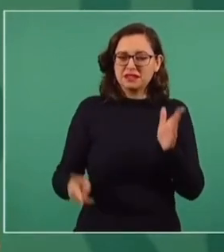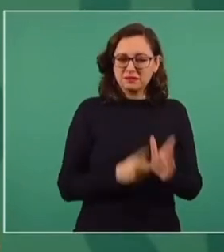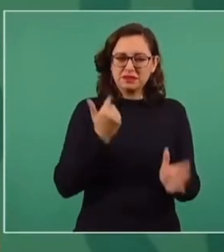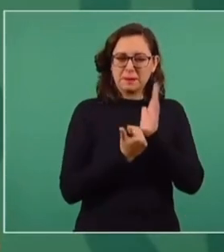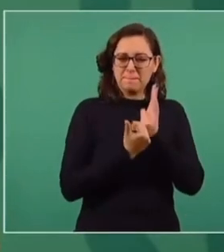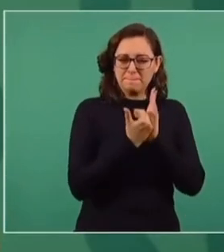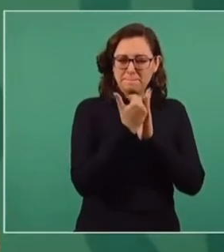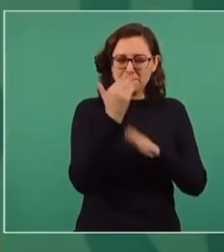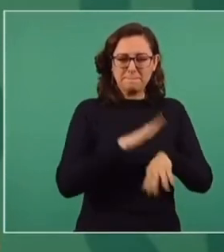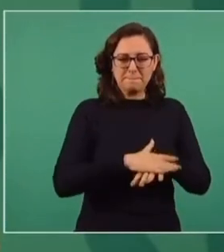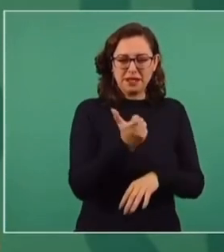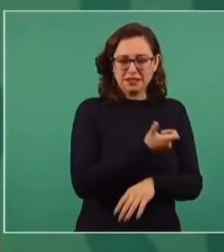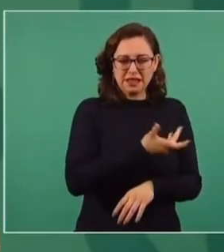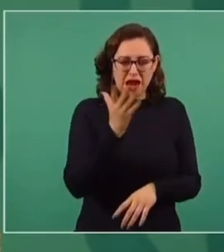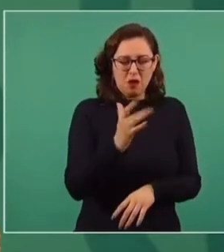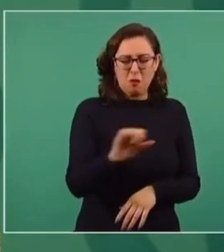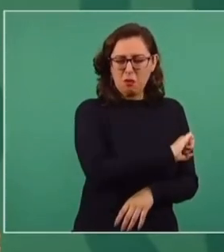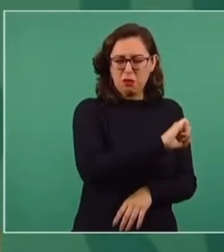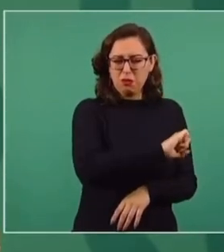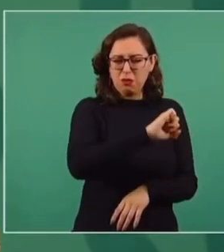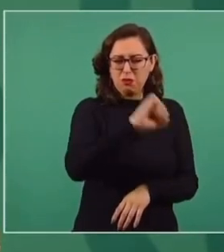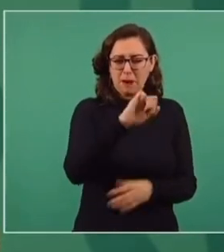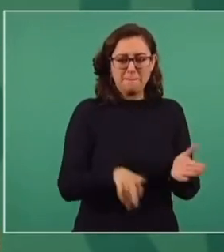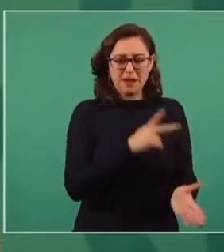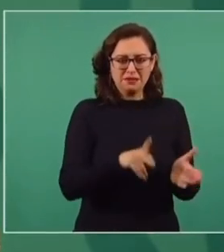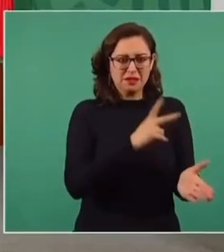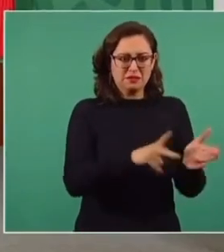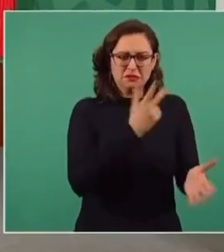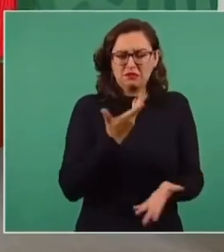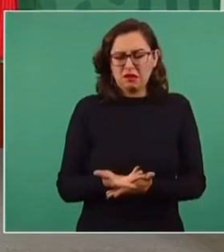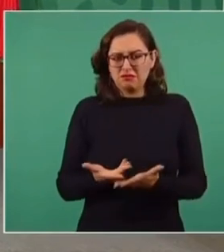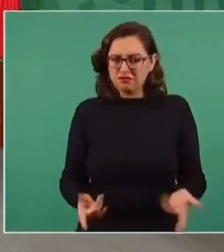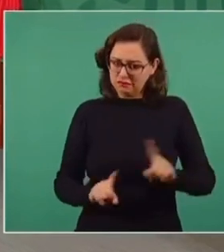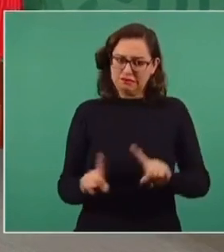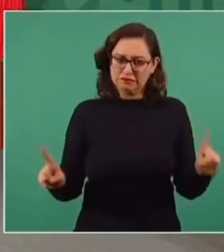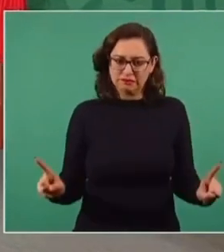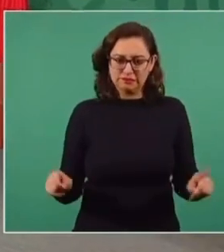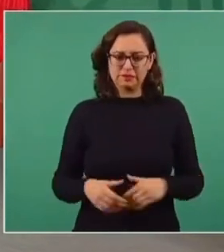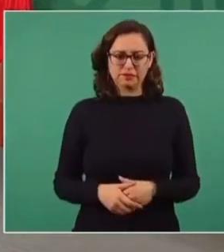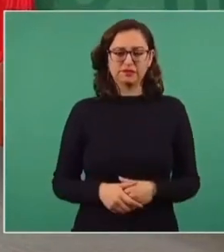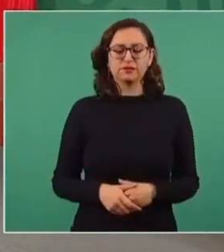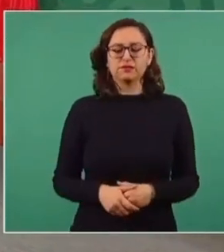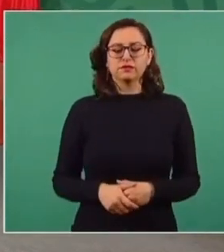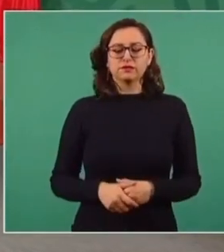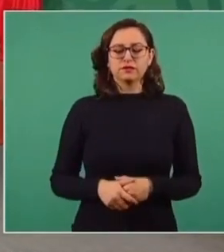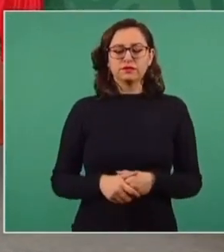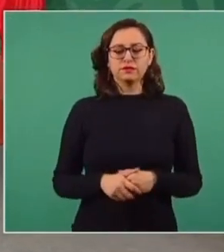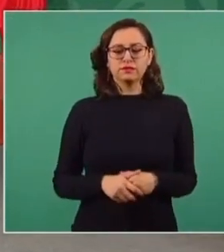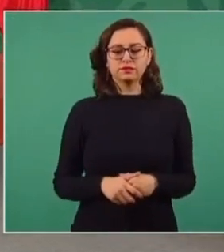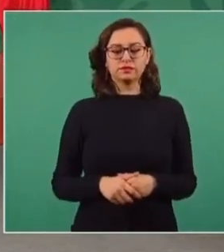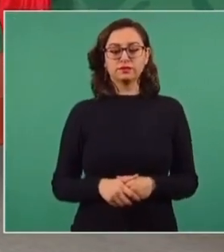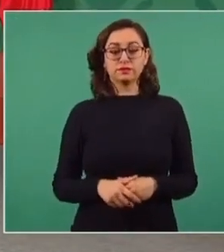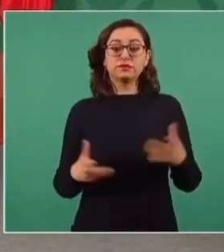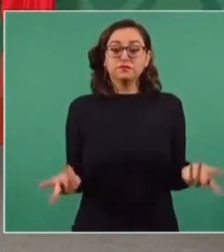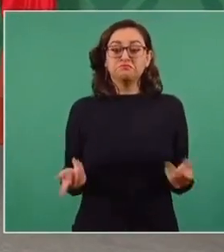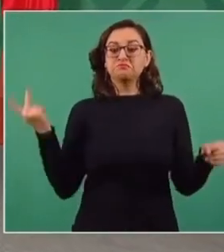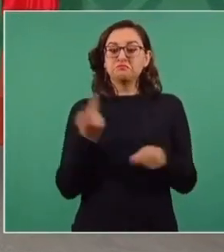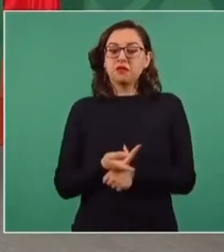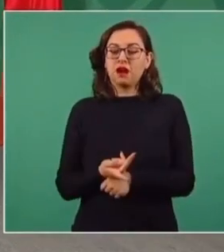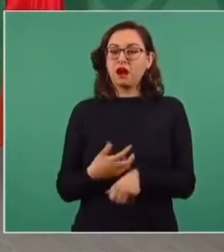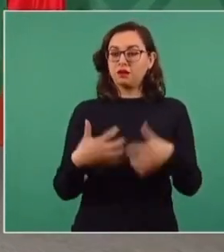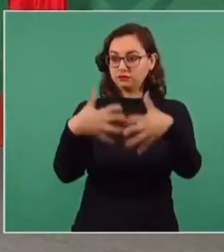No debemos olvidar de que había gasolinazos. Eso ya se terminó. Entonces, como querían que se pudrieran